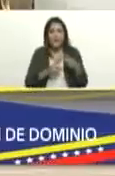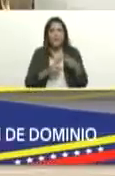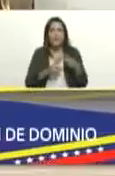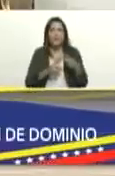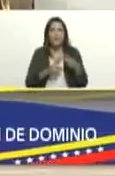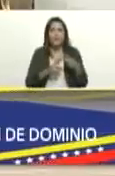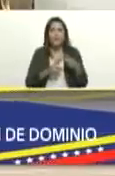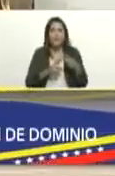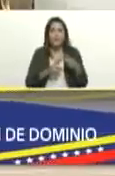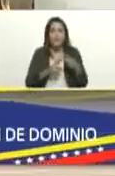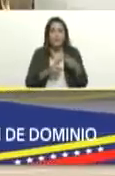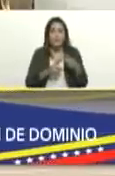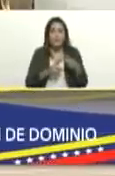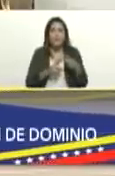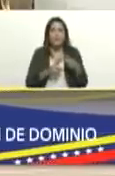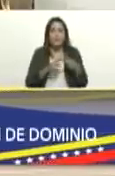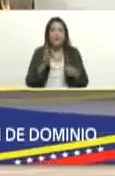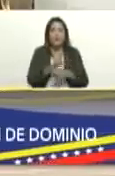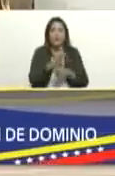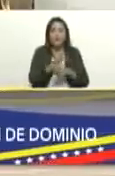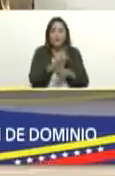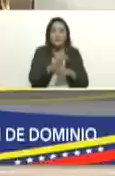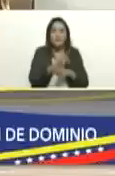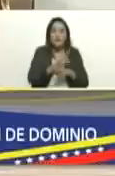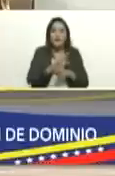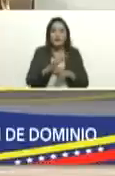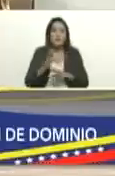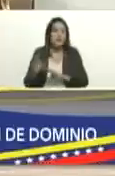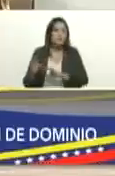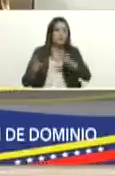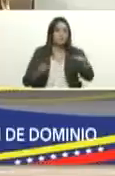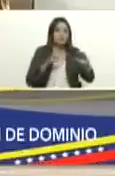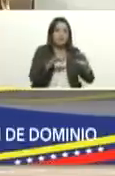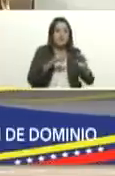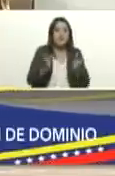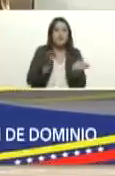adecuado funcionamiento de los servicios públicos de calidad